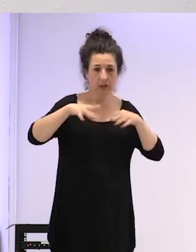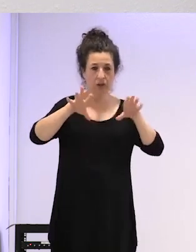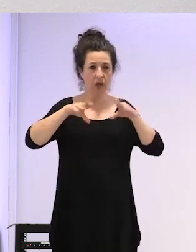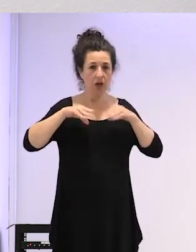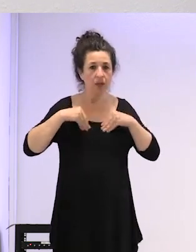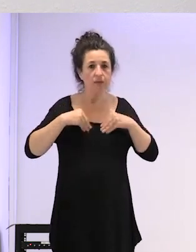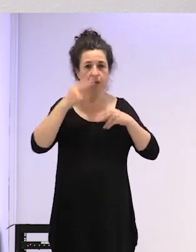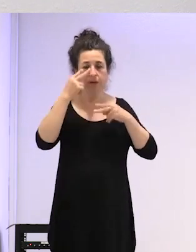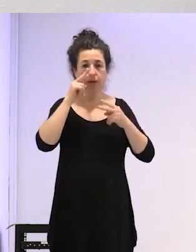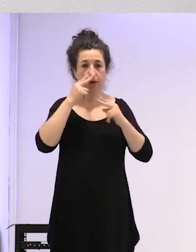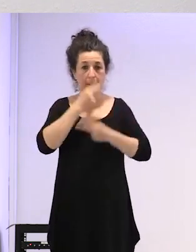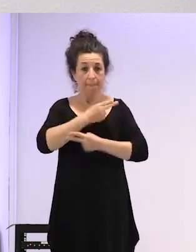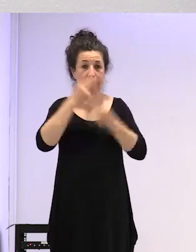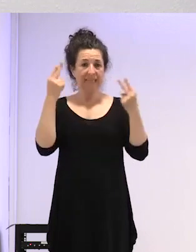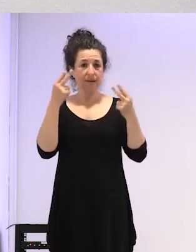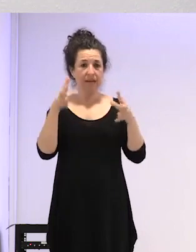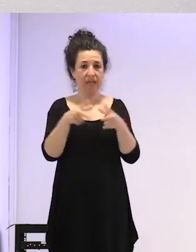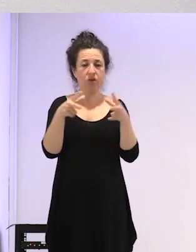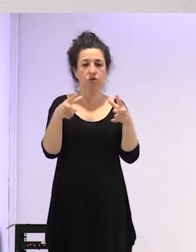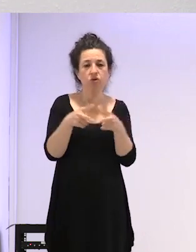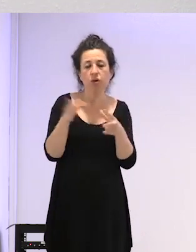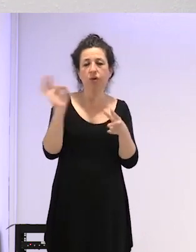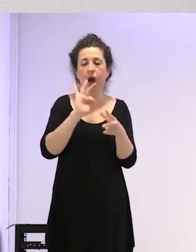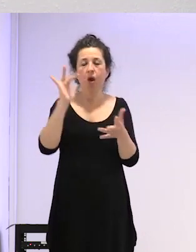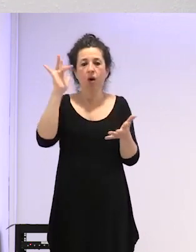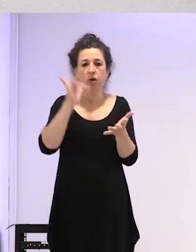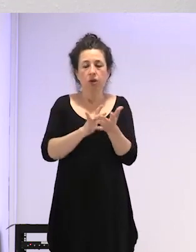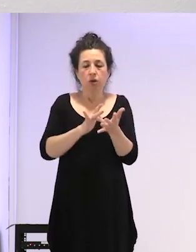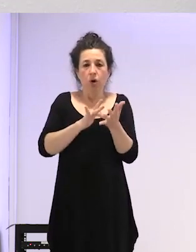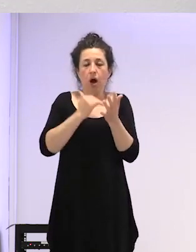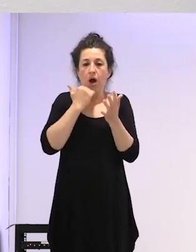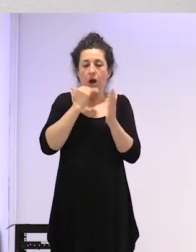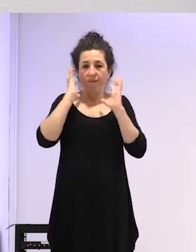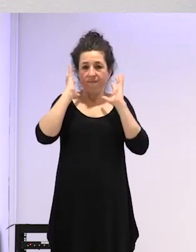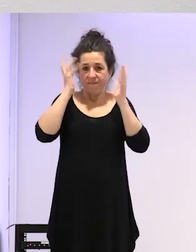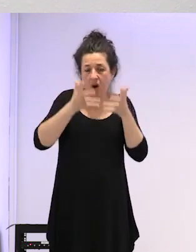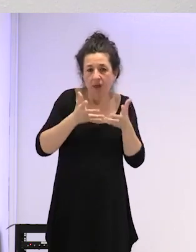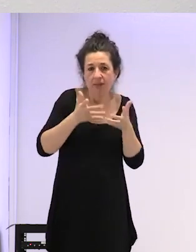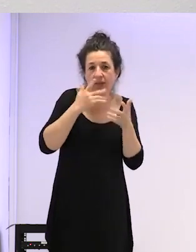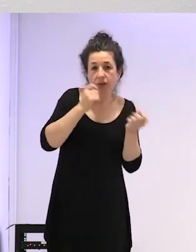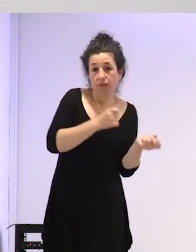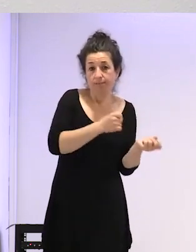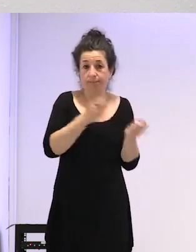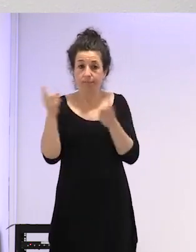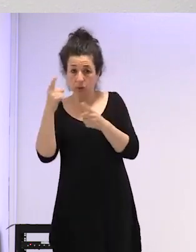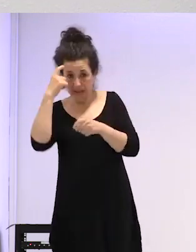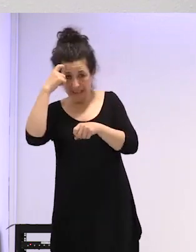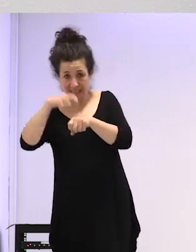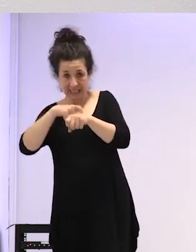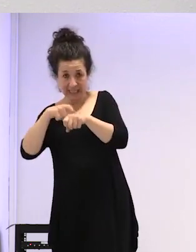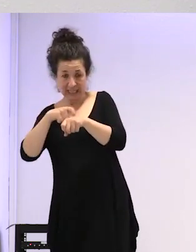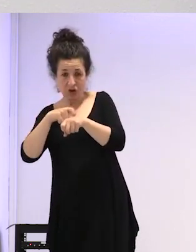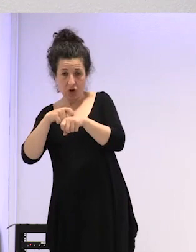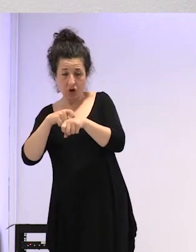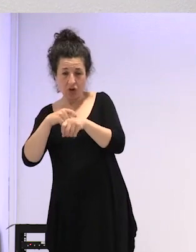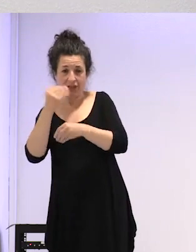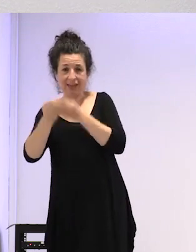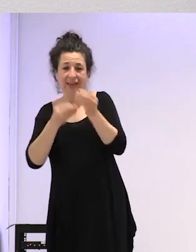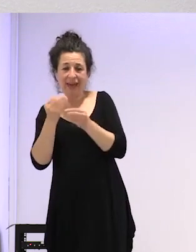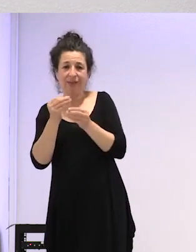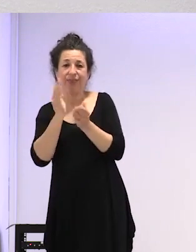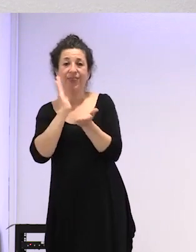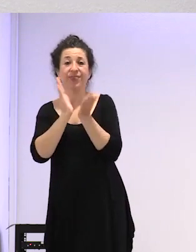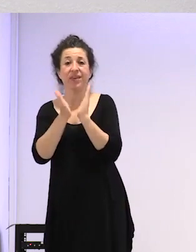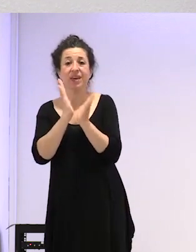visibilización social o tiene algún episodio de violencia o entonces iría a la psicóloga que hacen terapia breve